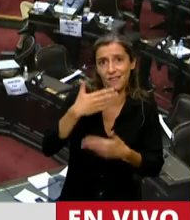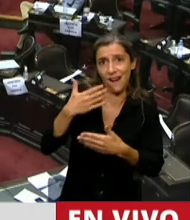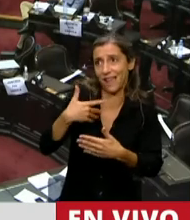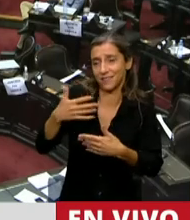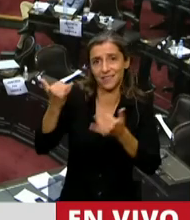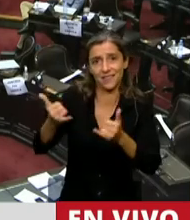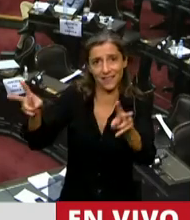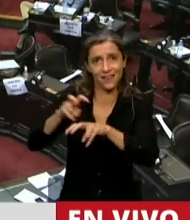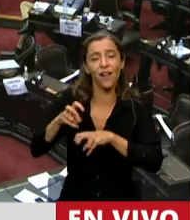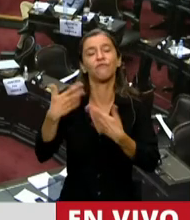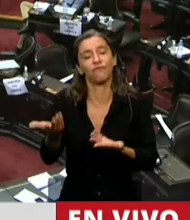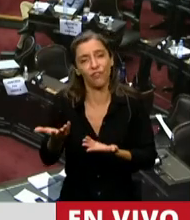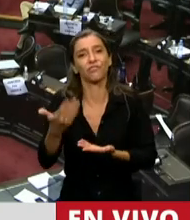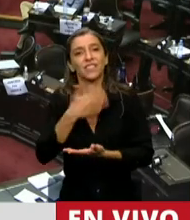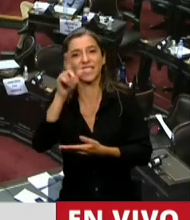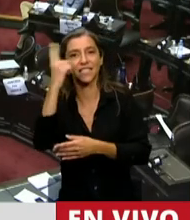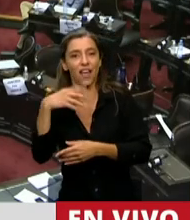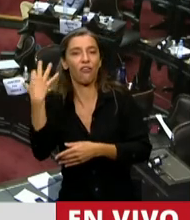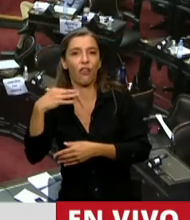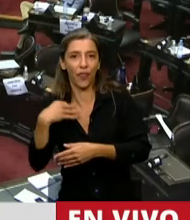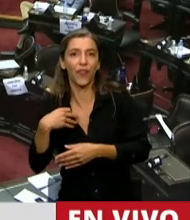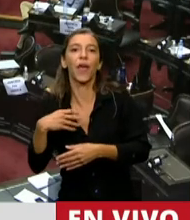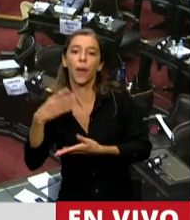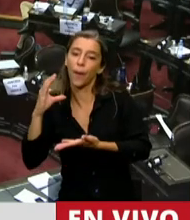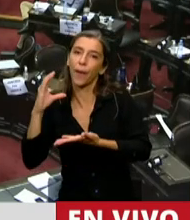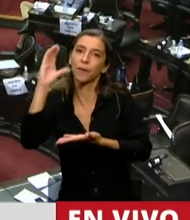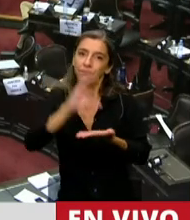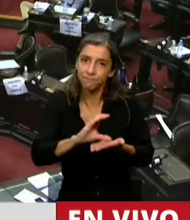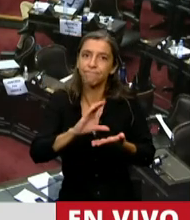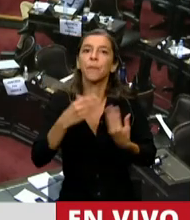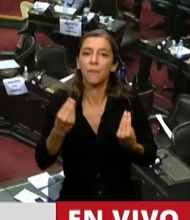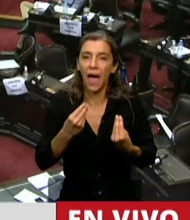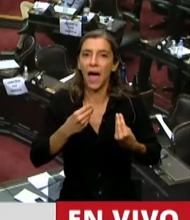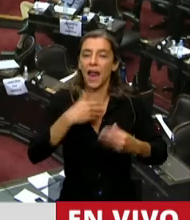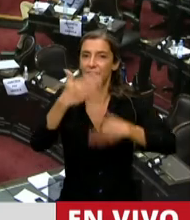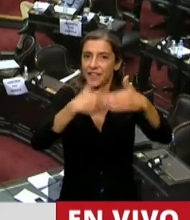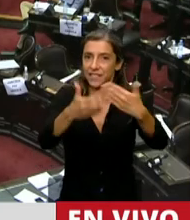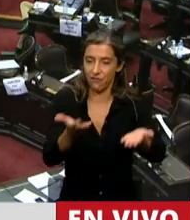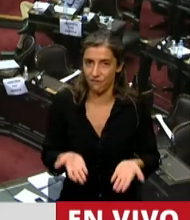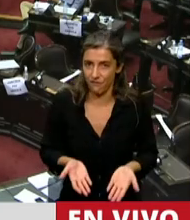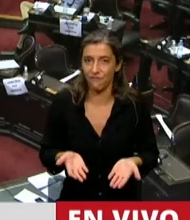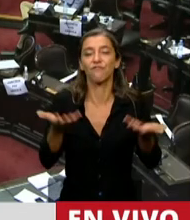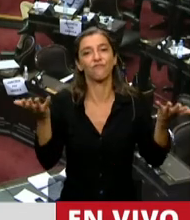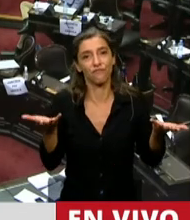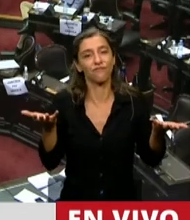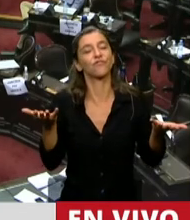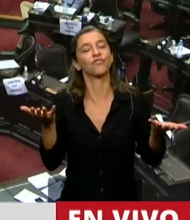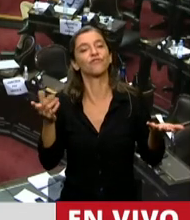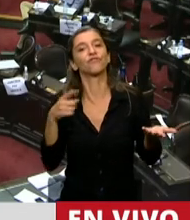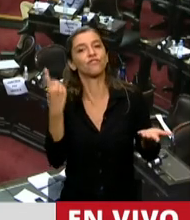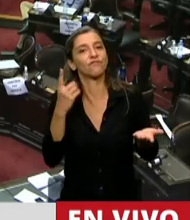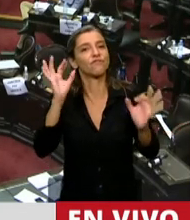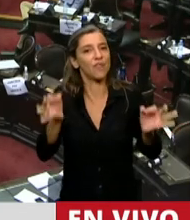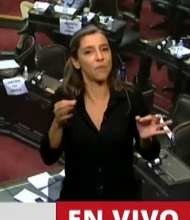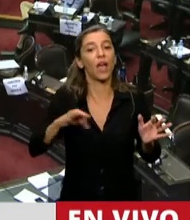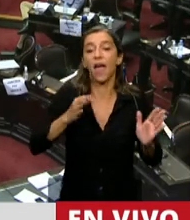revisada permanentemente. De manera que el Congreso va a tener un rol muy importante en el desarrollo porque anualmente va a